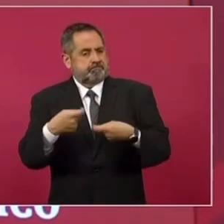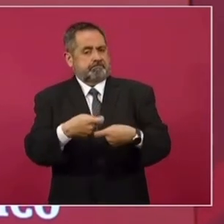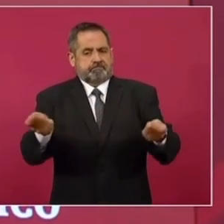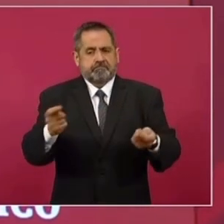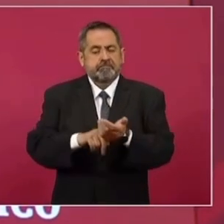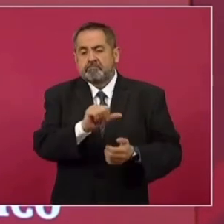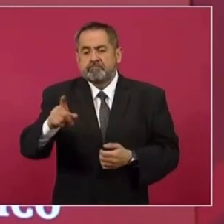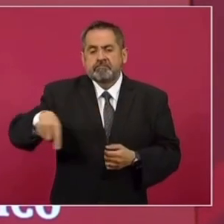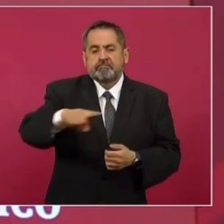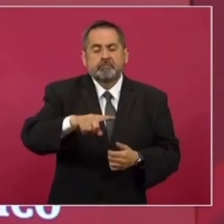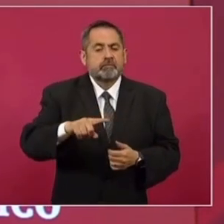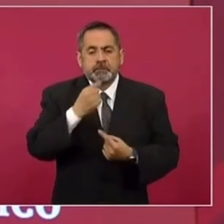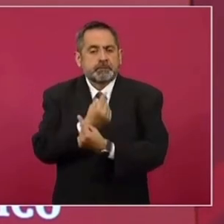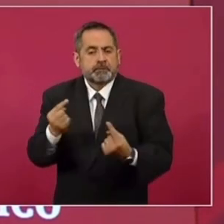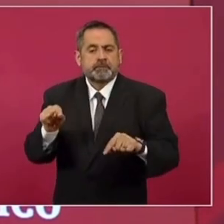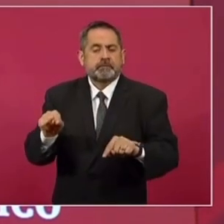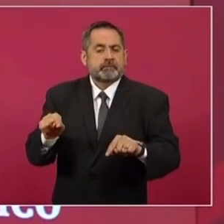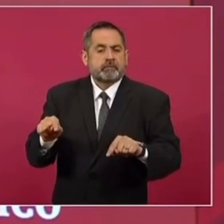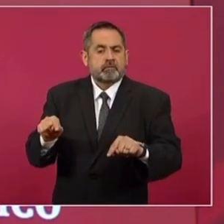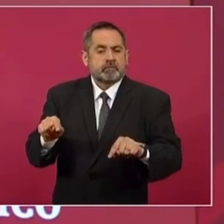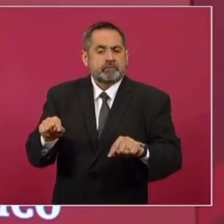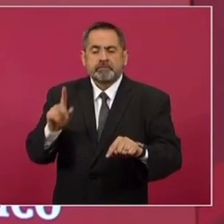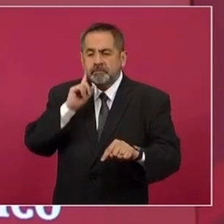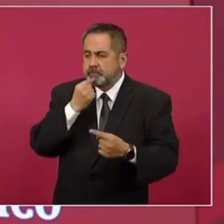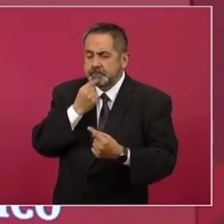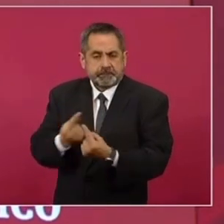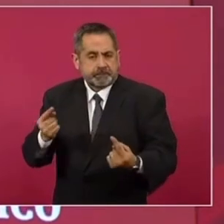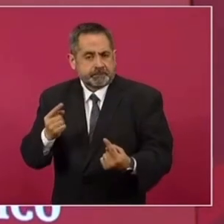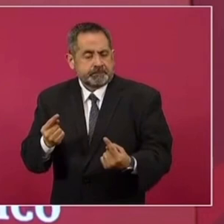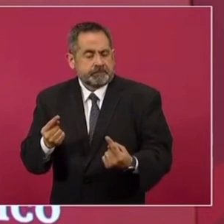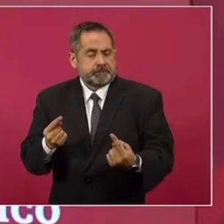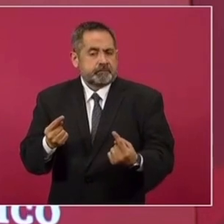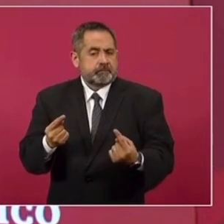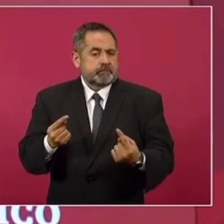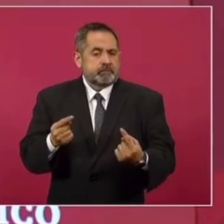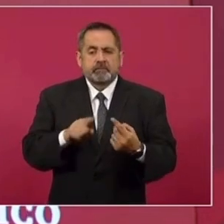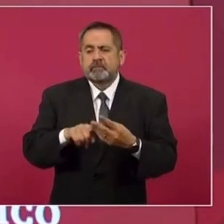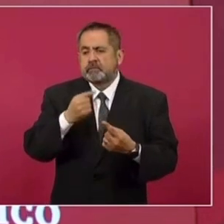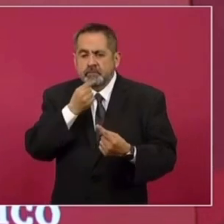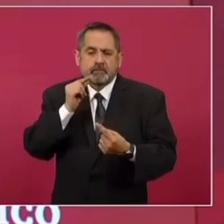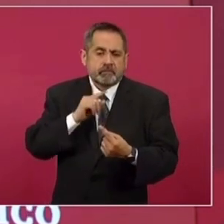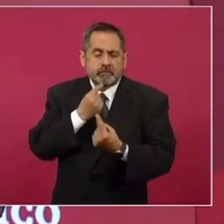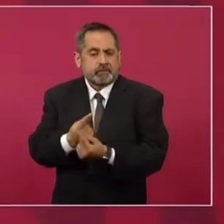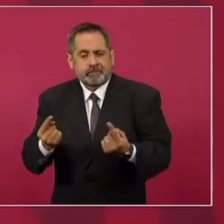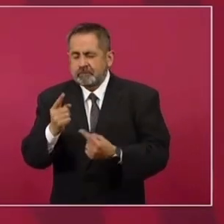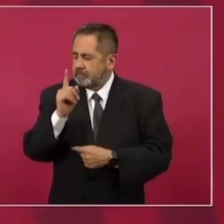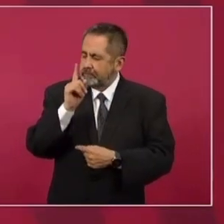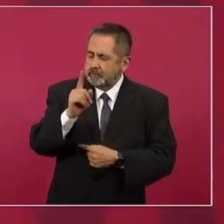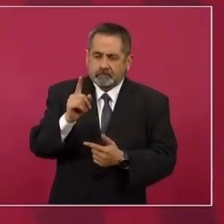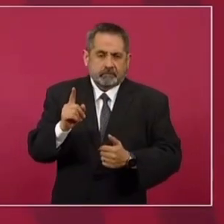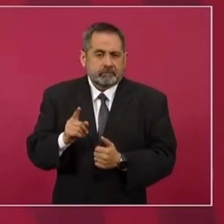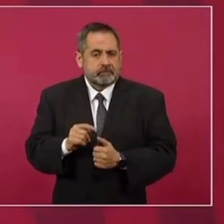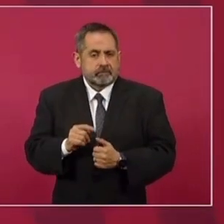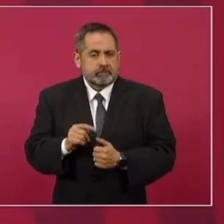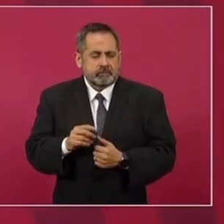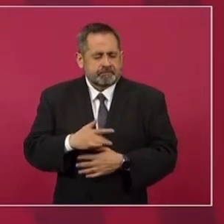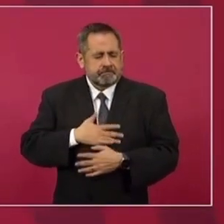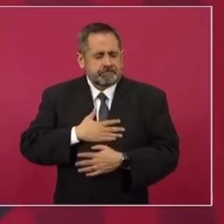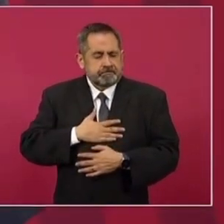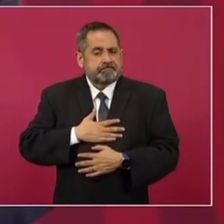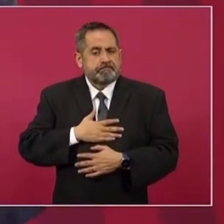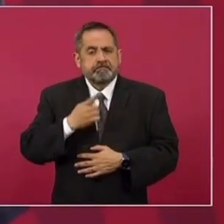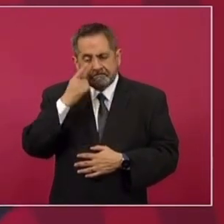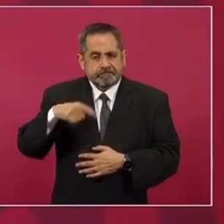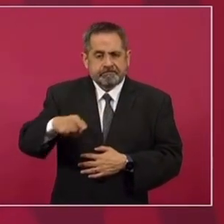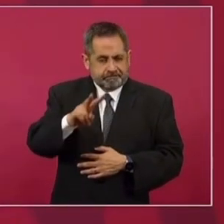para los niños, para las niñas y para niñas y niños, que eso es muy satisfactorio,